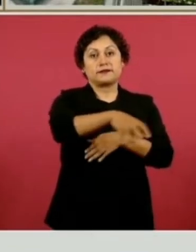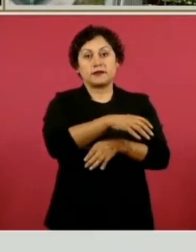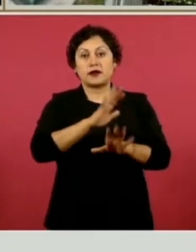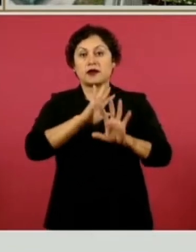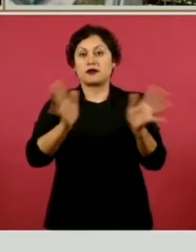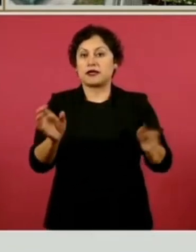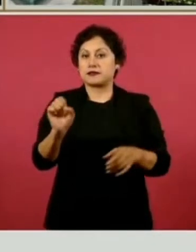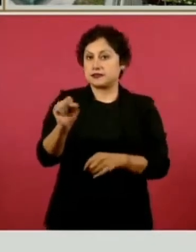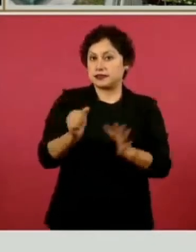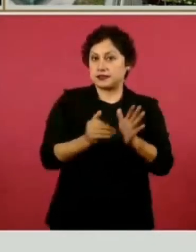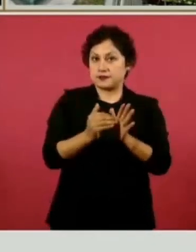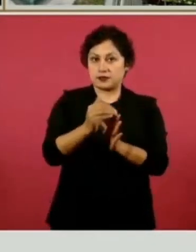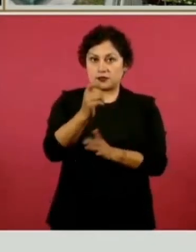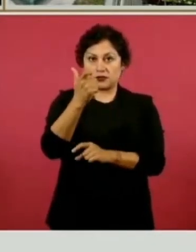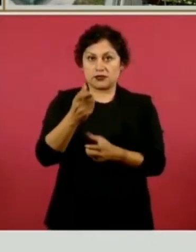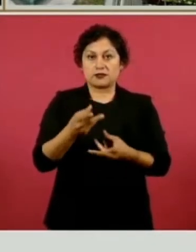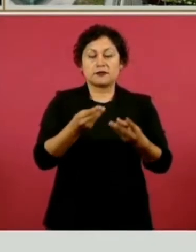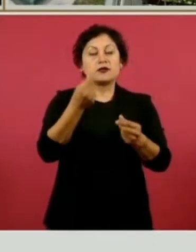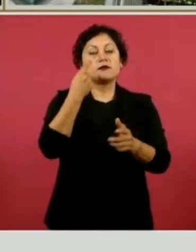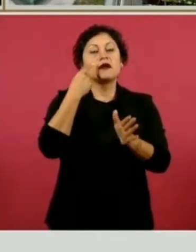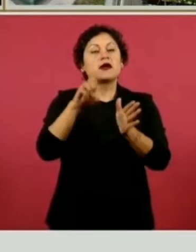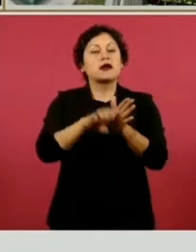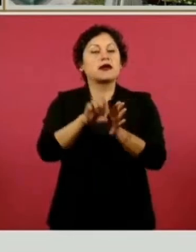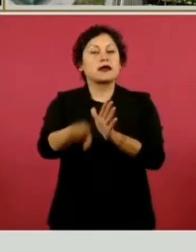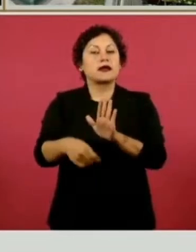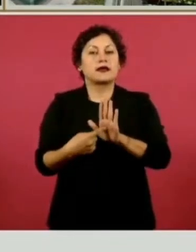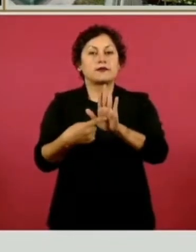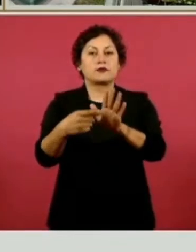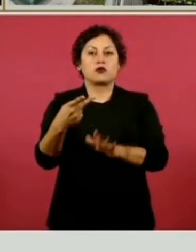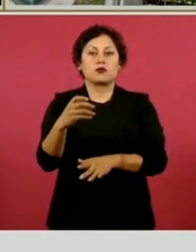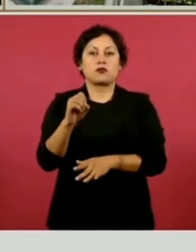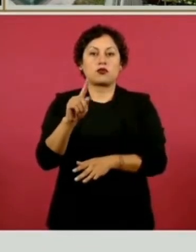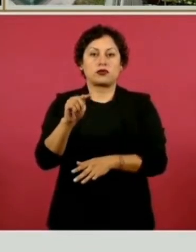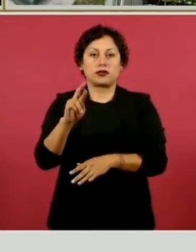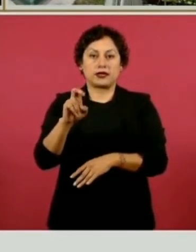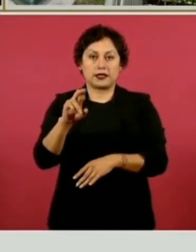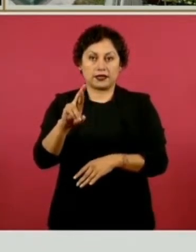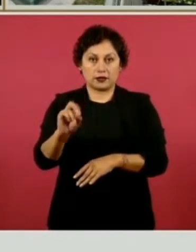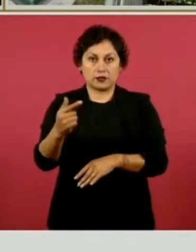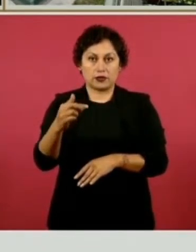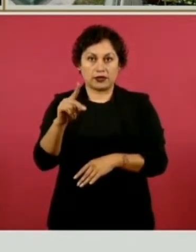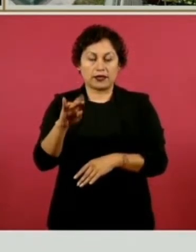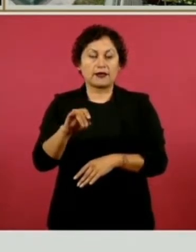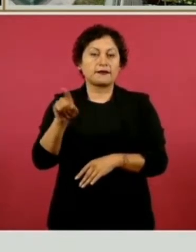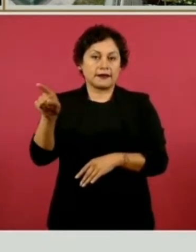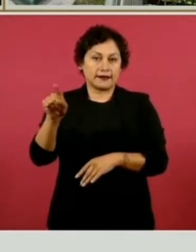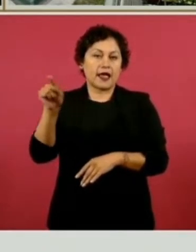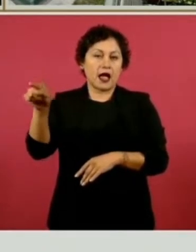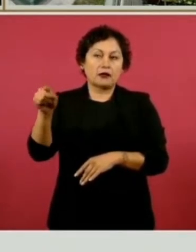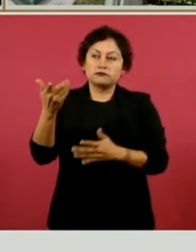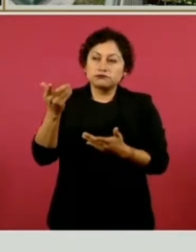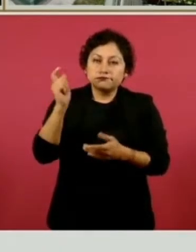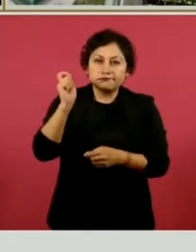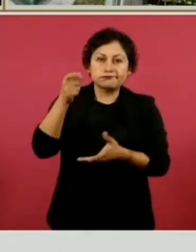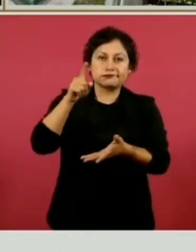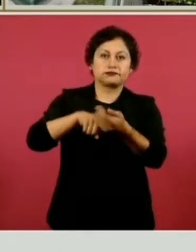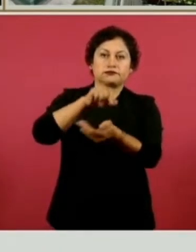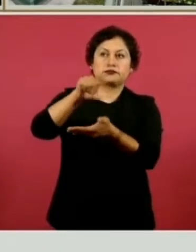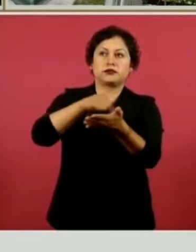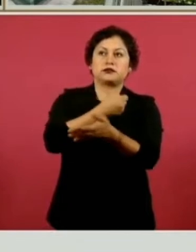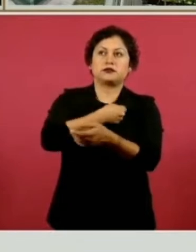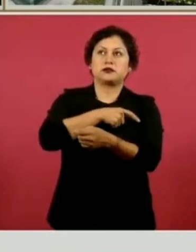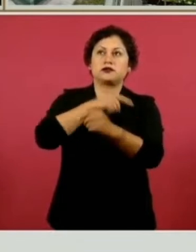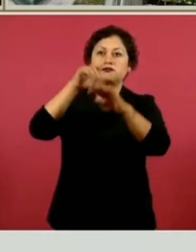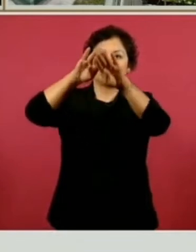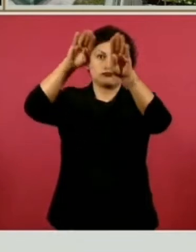El caso que traemos es el de Potrero Grande, en Minatitlán, allá en Colima, donde cambiaron una techumbre del acceso. Por ejemplo,